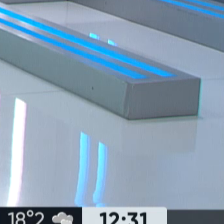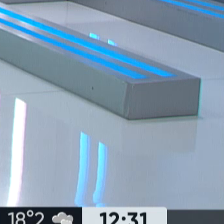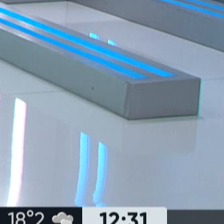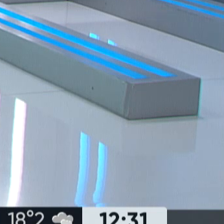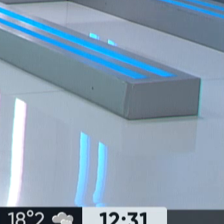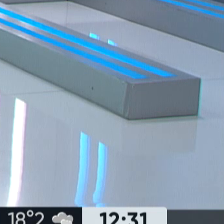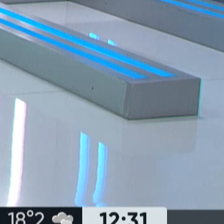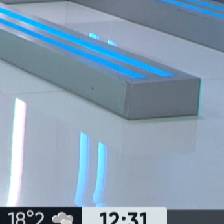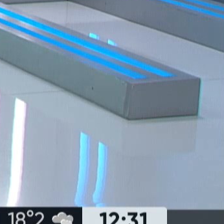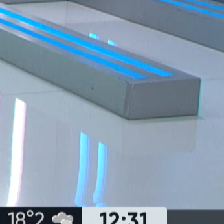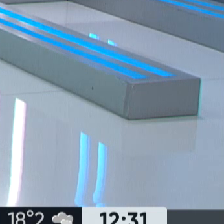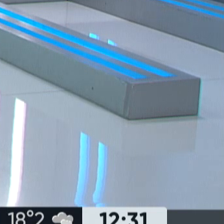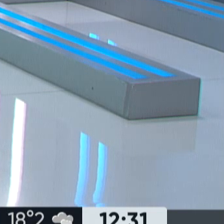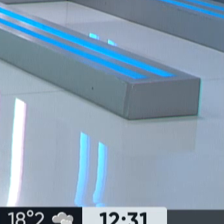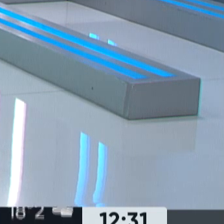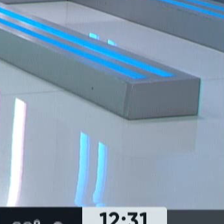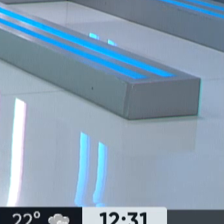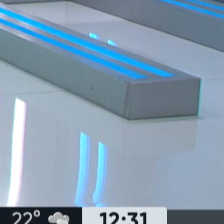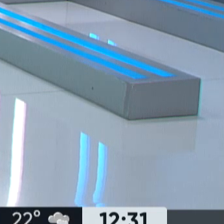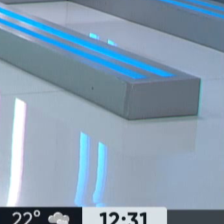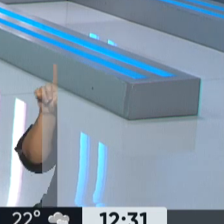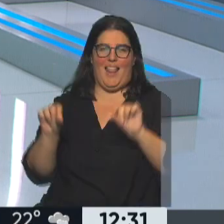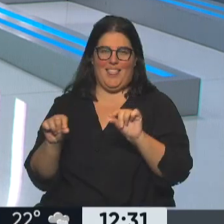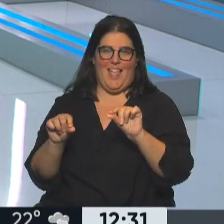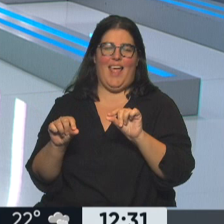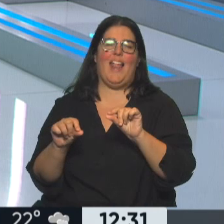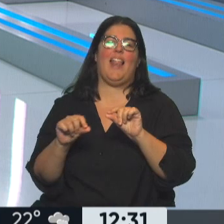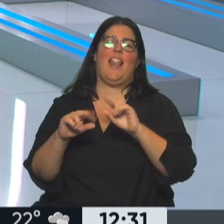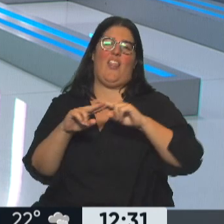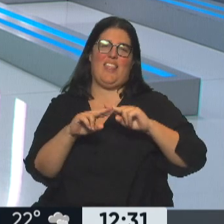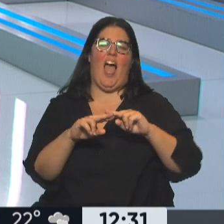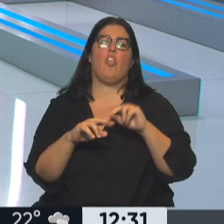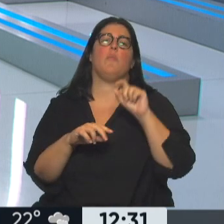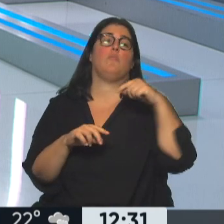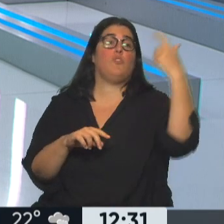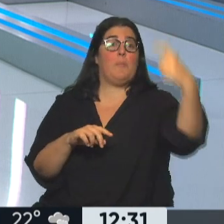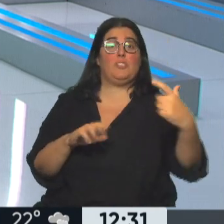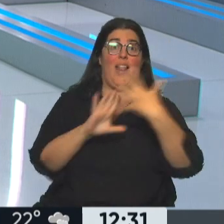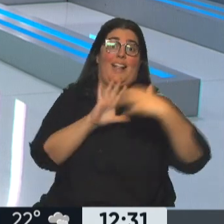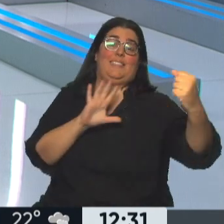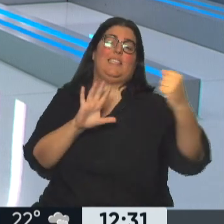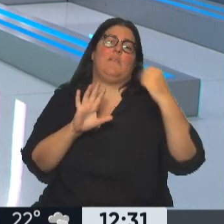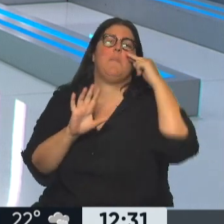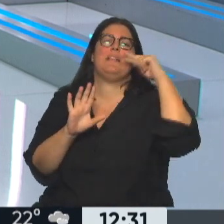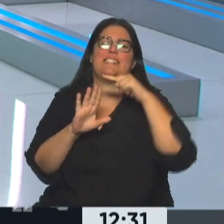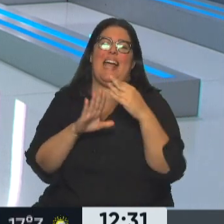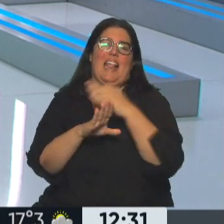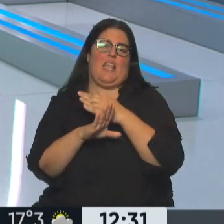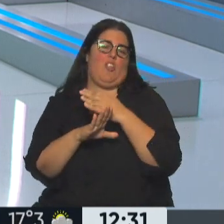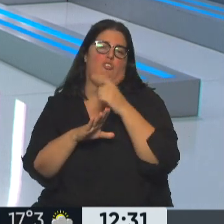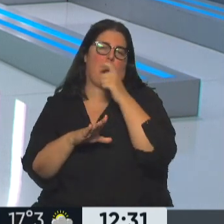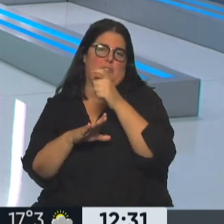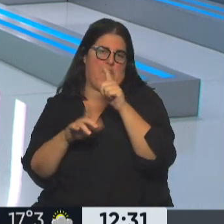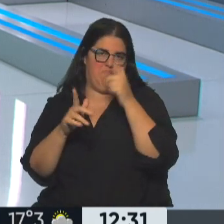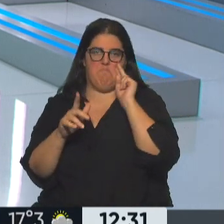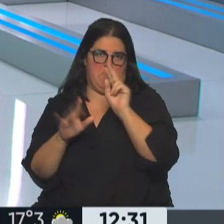va a aparecer con un cartel editado, pero tu destinatario no va a ver el mensaje anterior. Esa es una